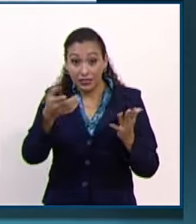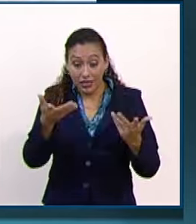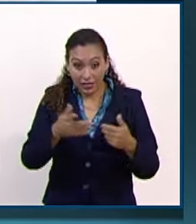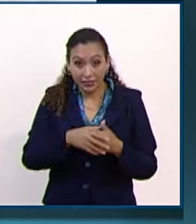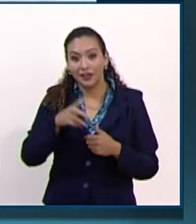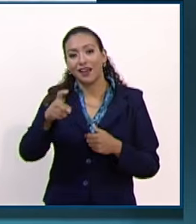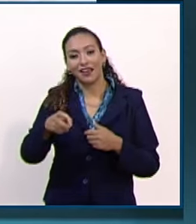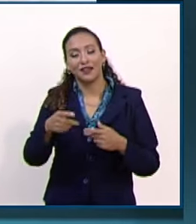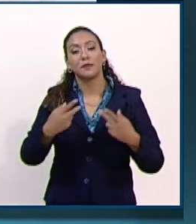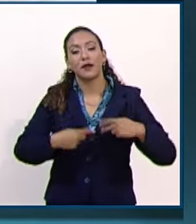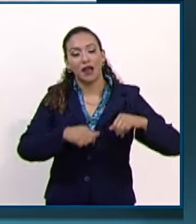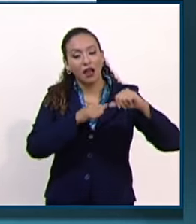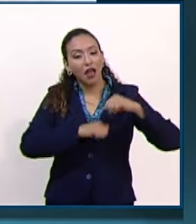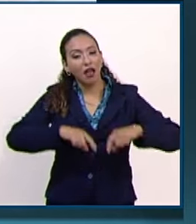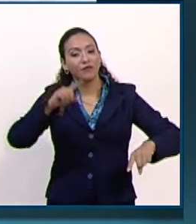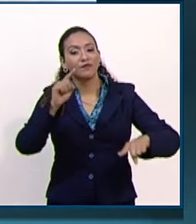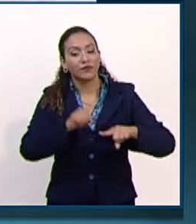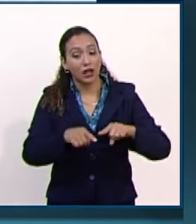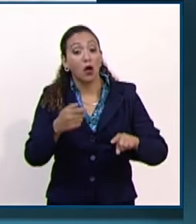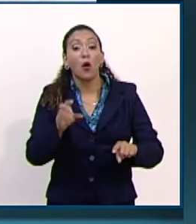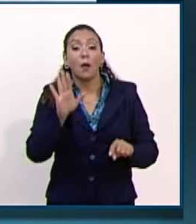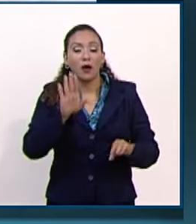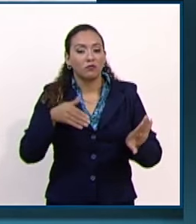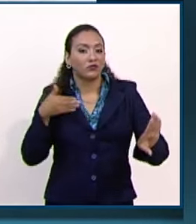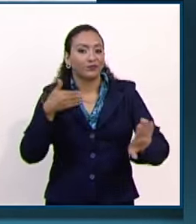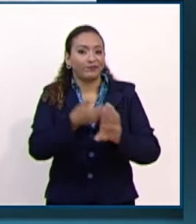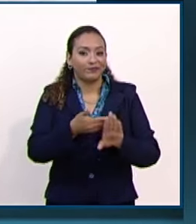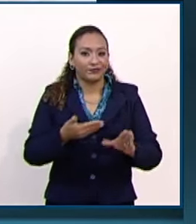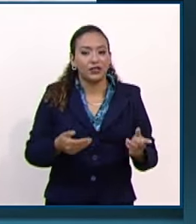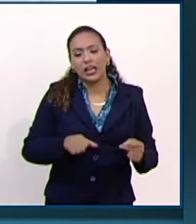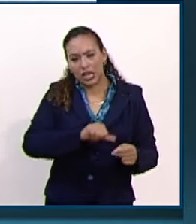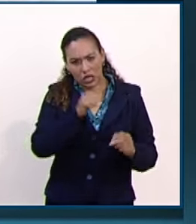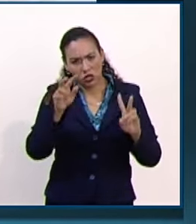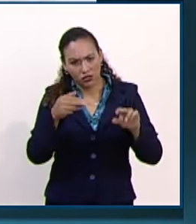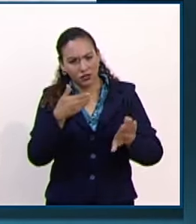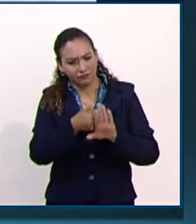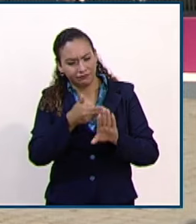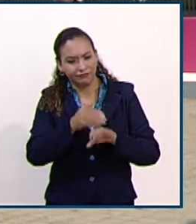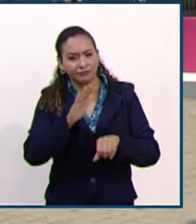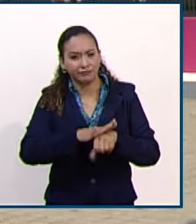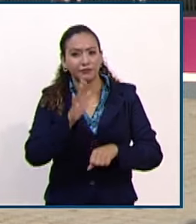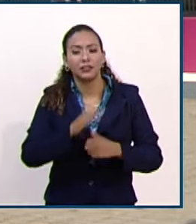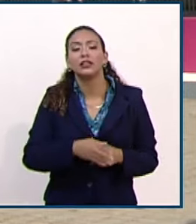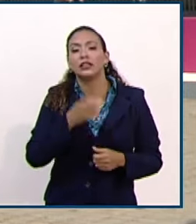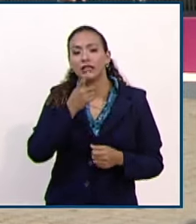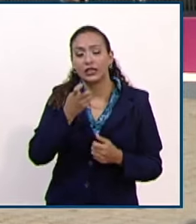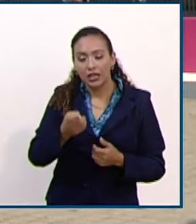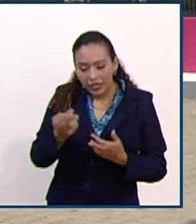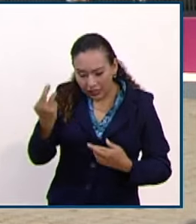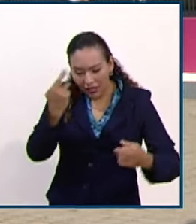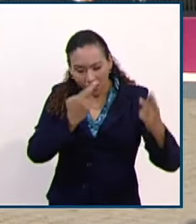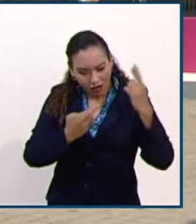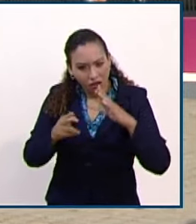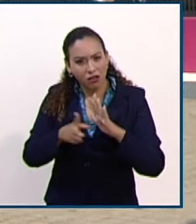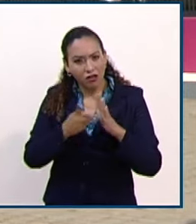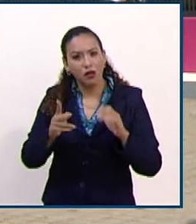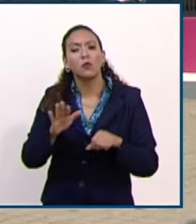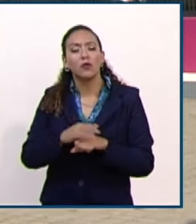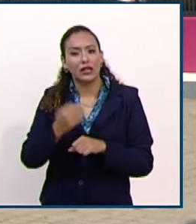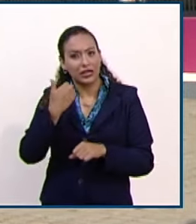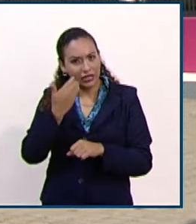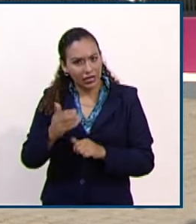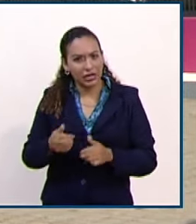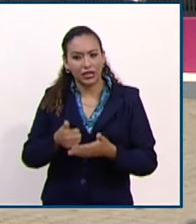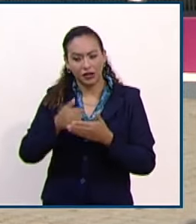que ostenta así como otros más. Ante ello, el tribunal señaló que la medida concedida tiene el efecto de mantener el estado de las